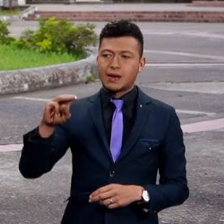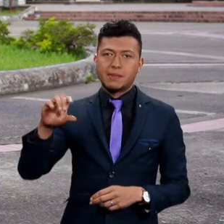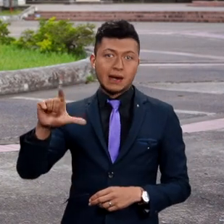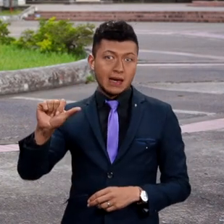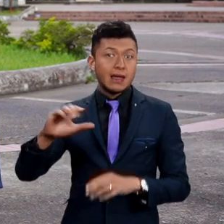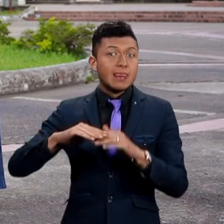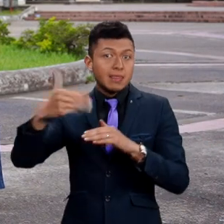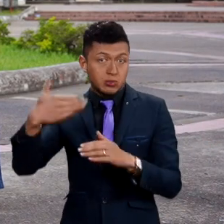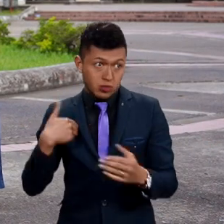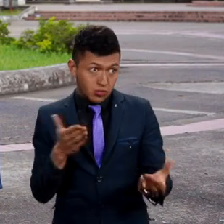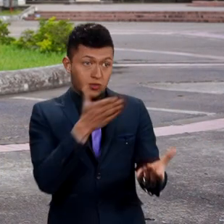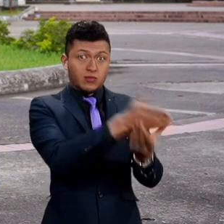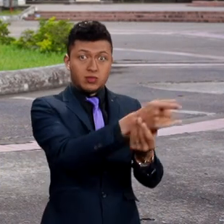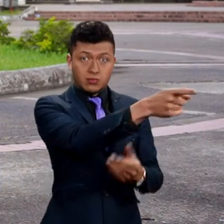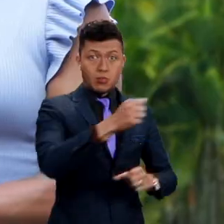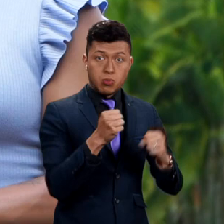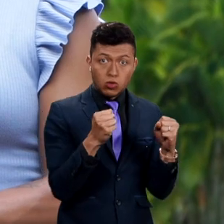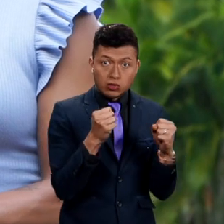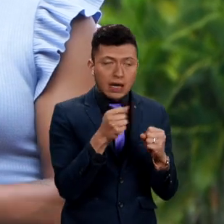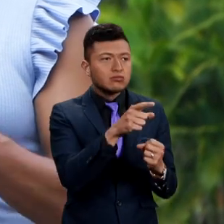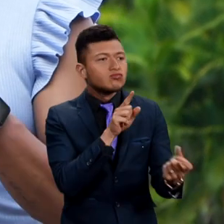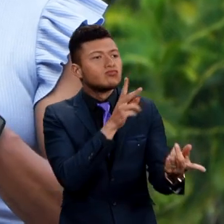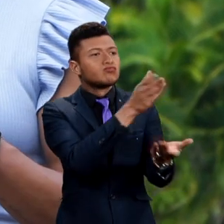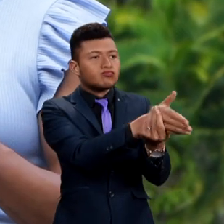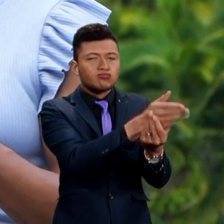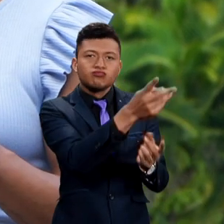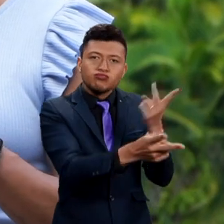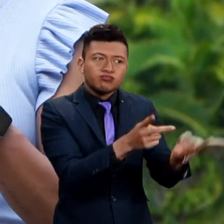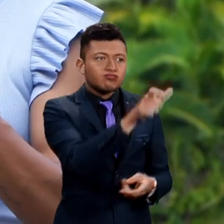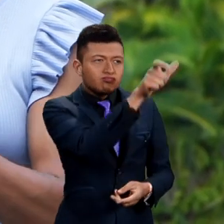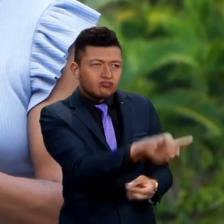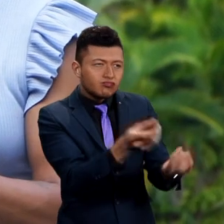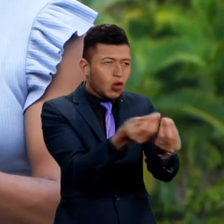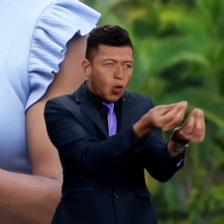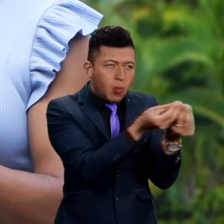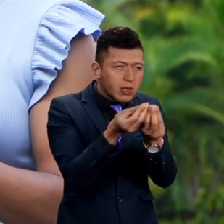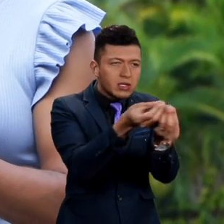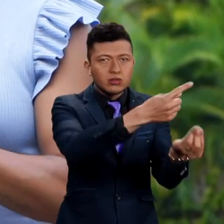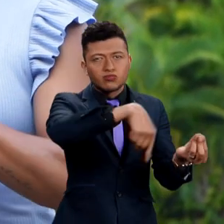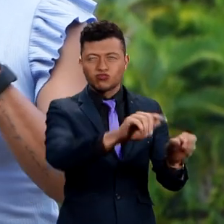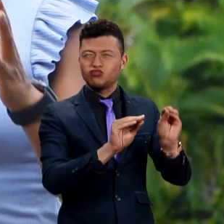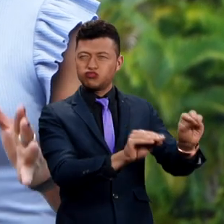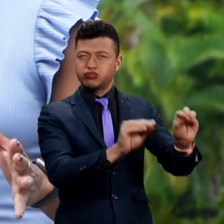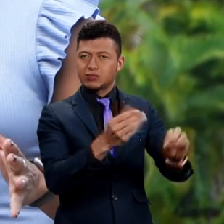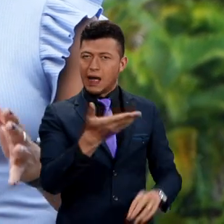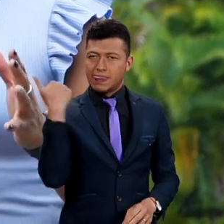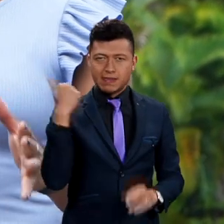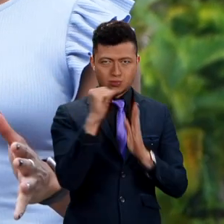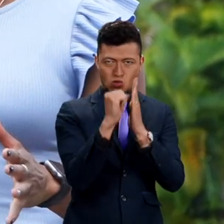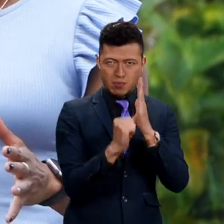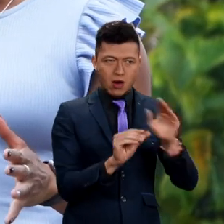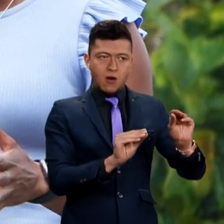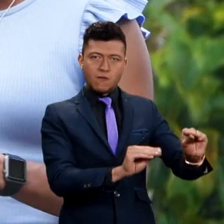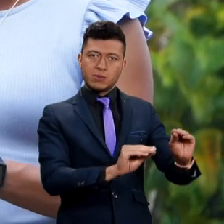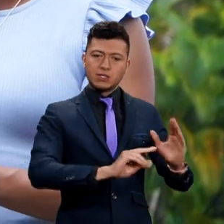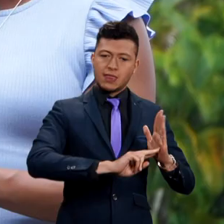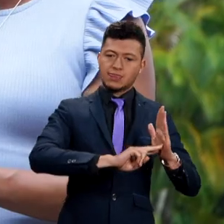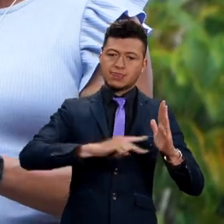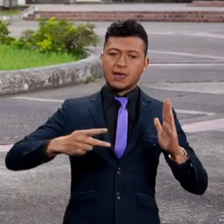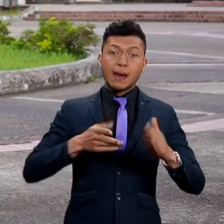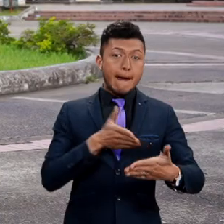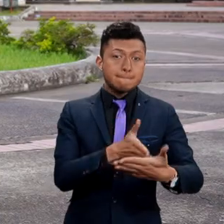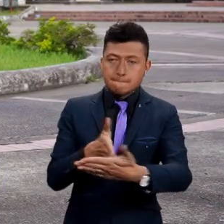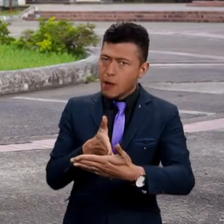Camila Silva y luego en Bogotá visitaré a Francia Ramírez y sus compañeros. Todos ellos se capacitaron en el